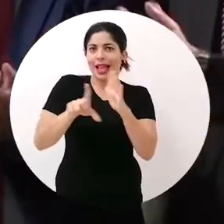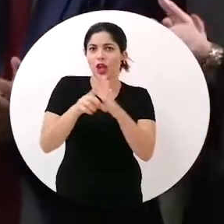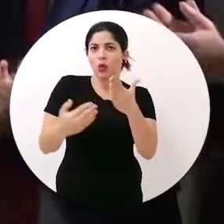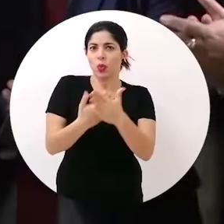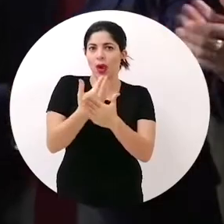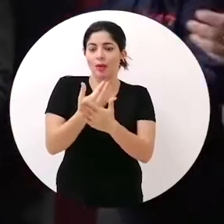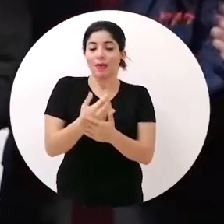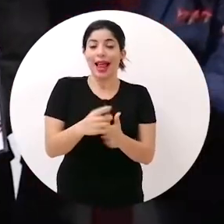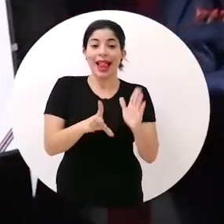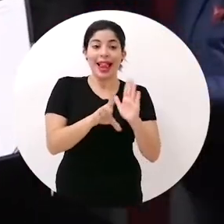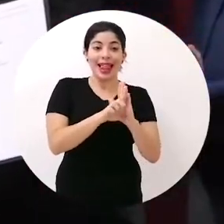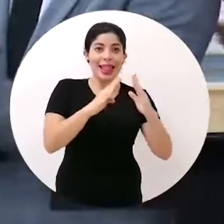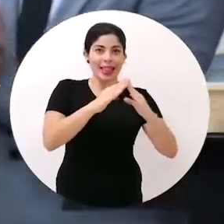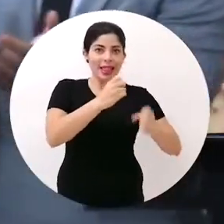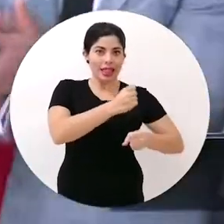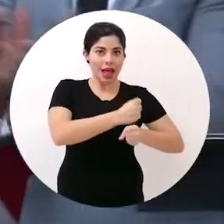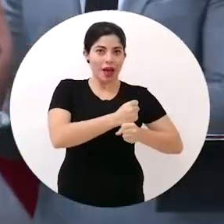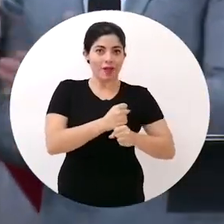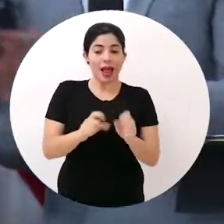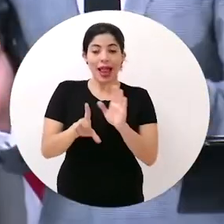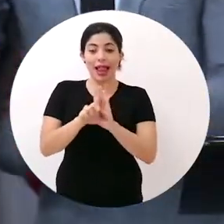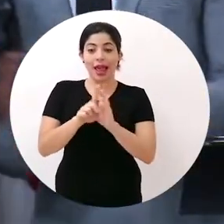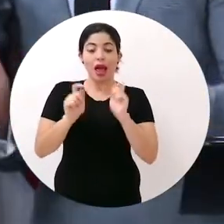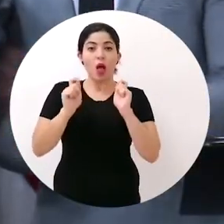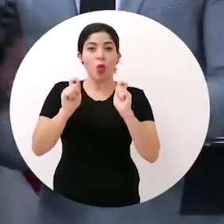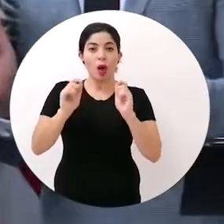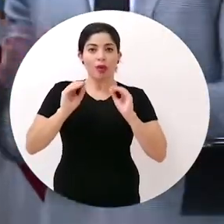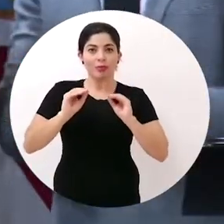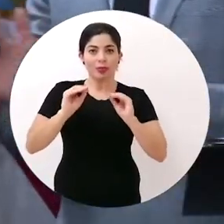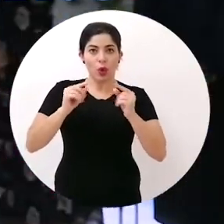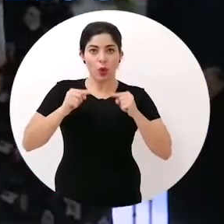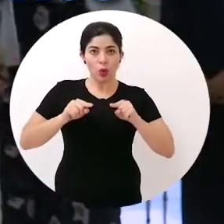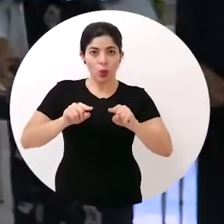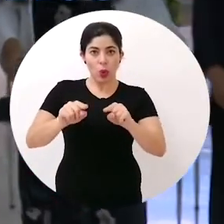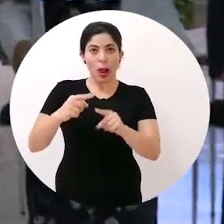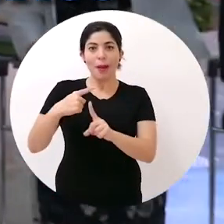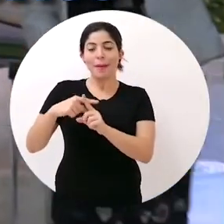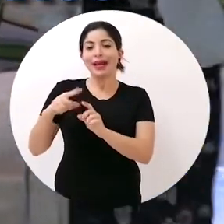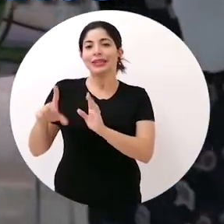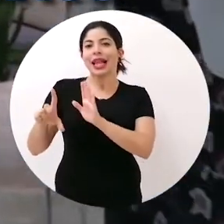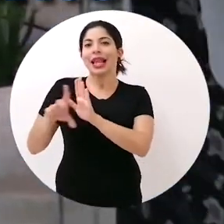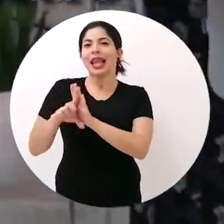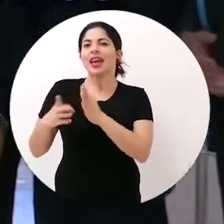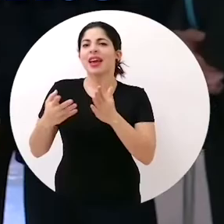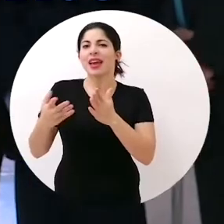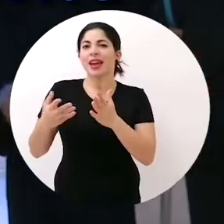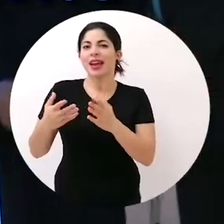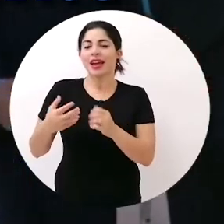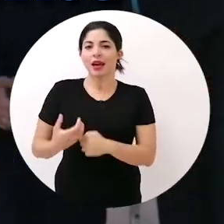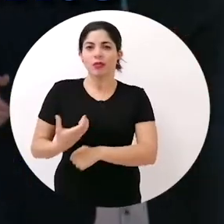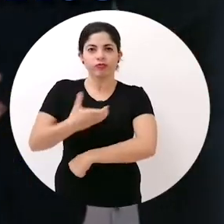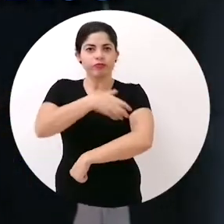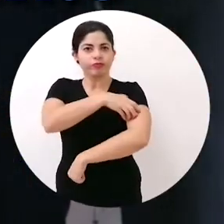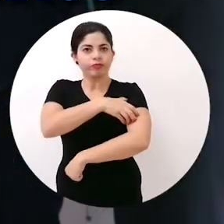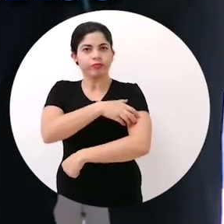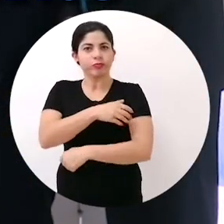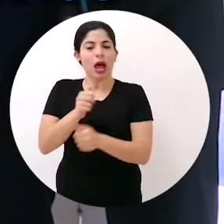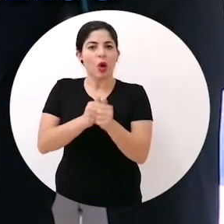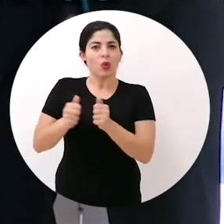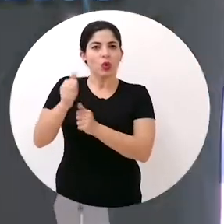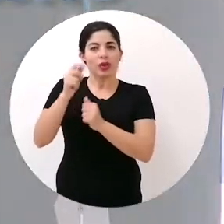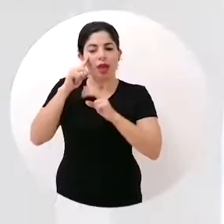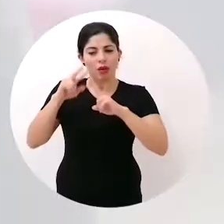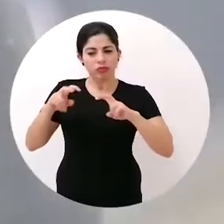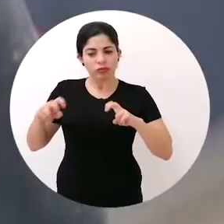leyes como la Ley de Teletrabajo, la Ley de Educación y Formación Dual y la Ley de Fortalecimiento de la Autoridad de